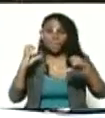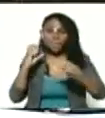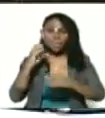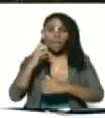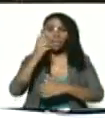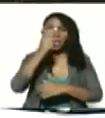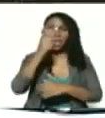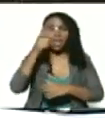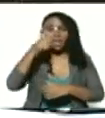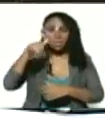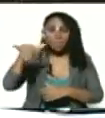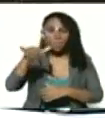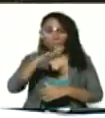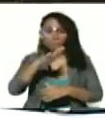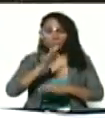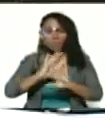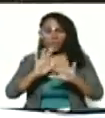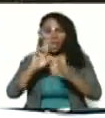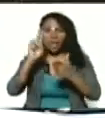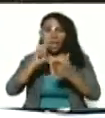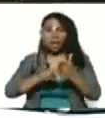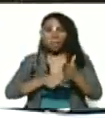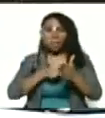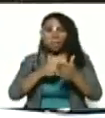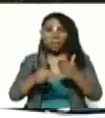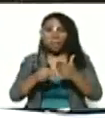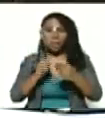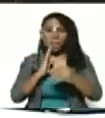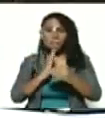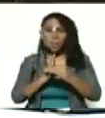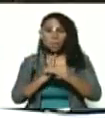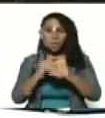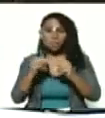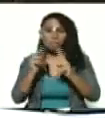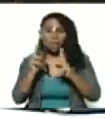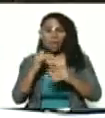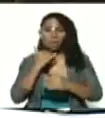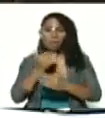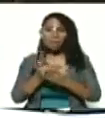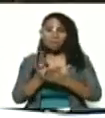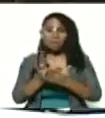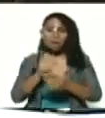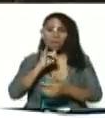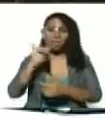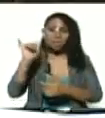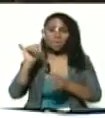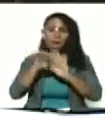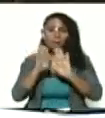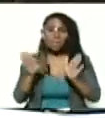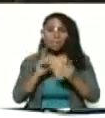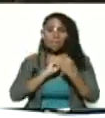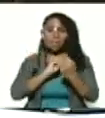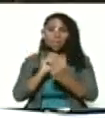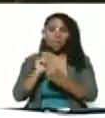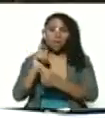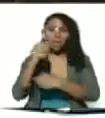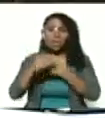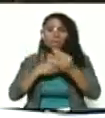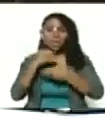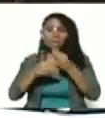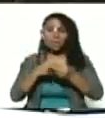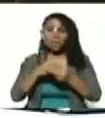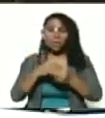delta ya habiendo eliminado las alcabalas gracias a la denuncia que en la mesa de diálogo hizo el diputado